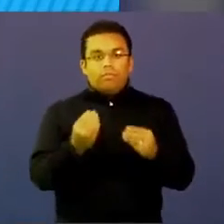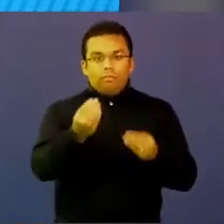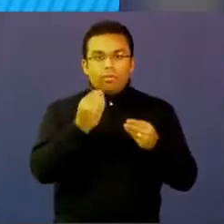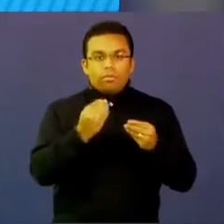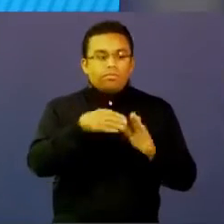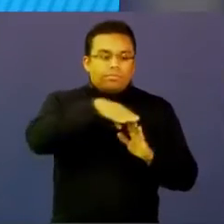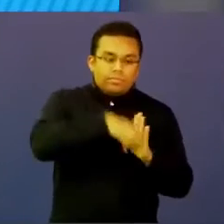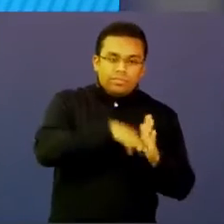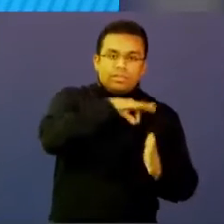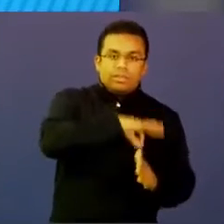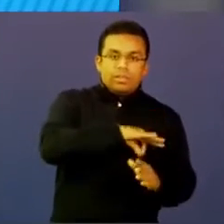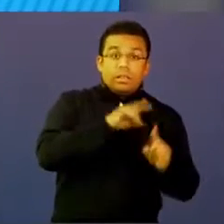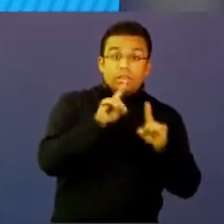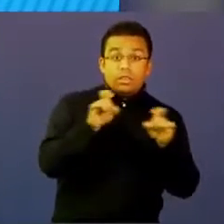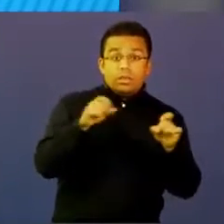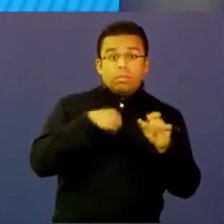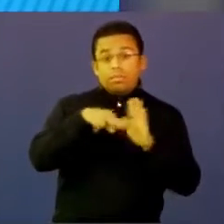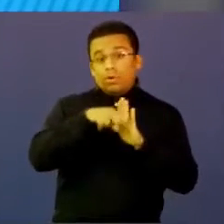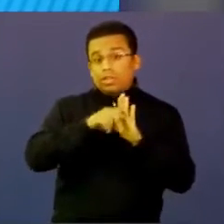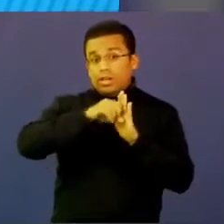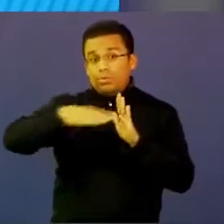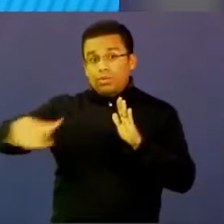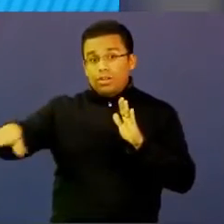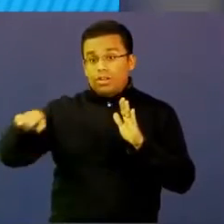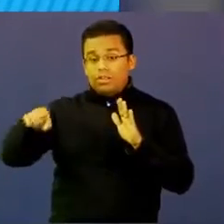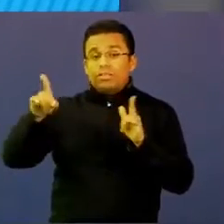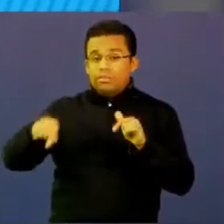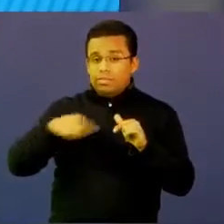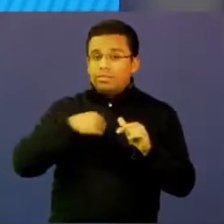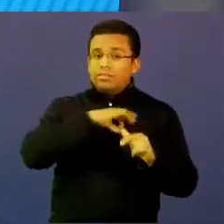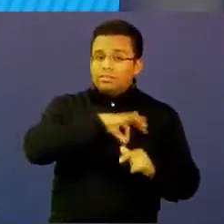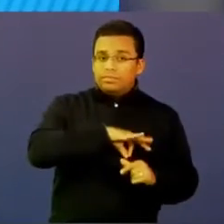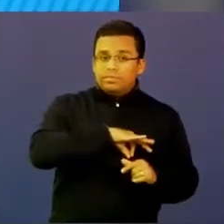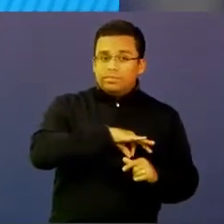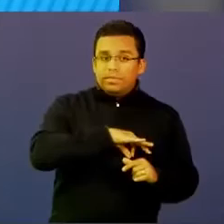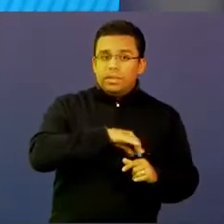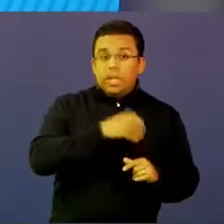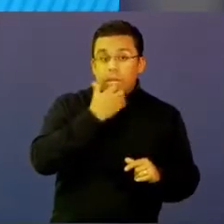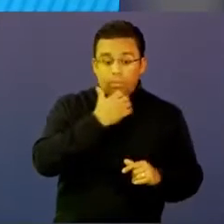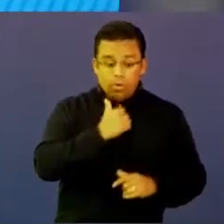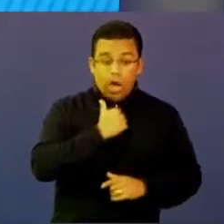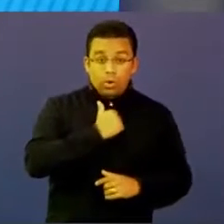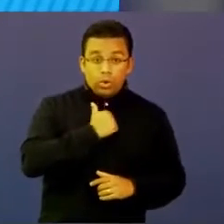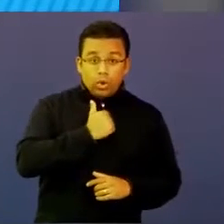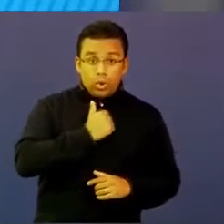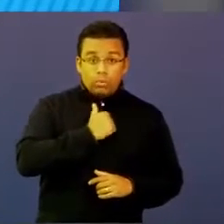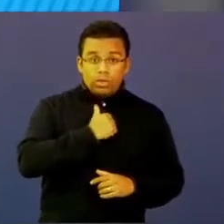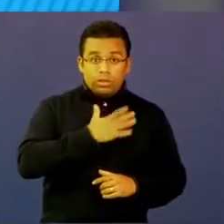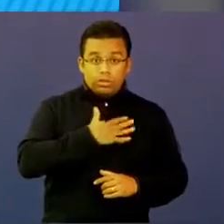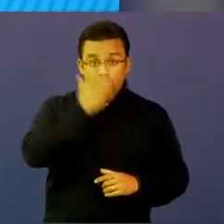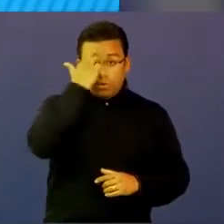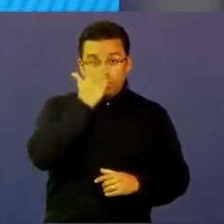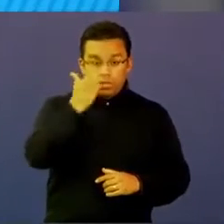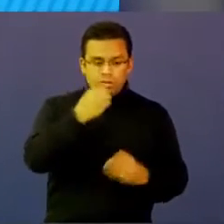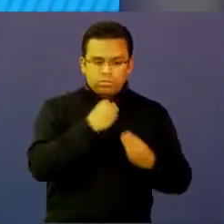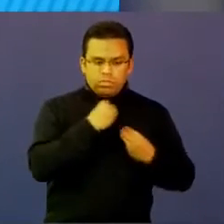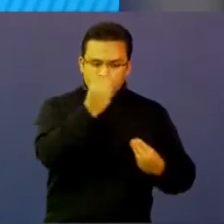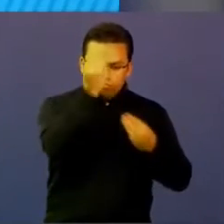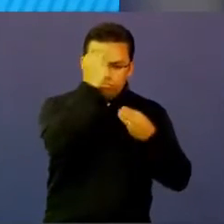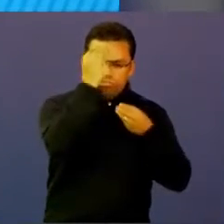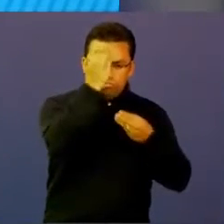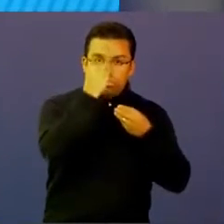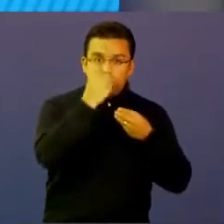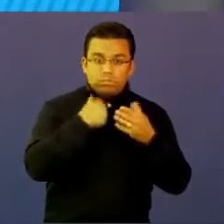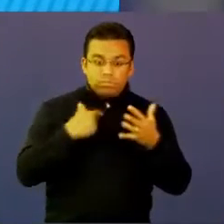hora de tomar decisiones en política pública. sea, desarrollar la autonomía profesional de un educador lo lleva a que sea un